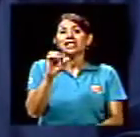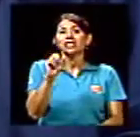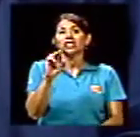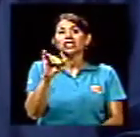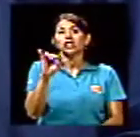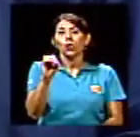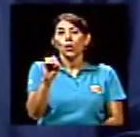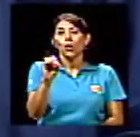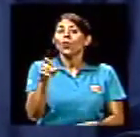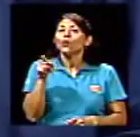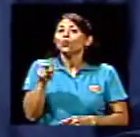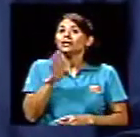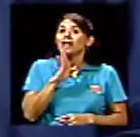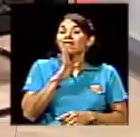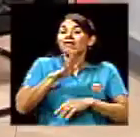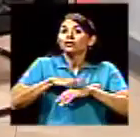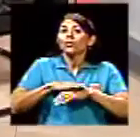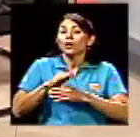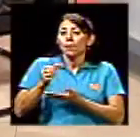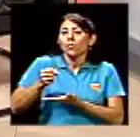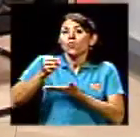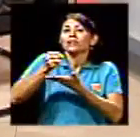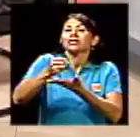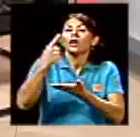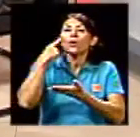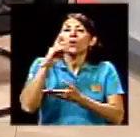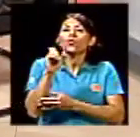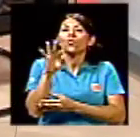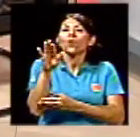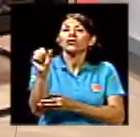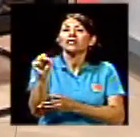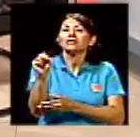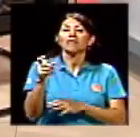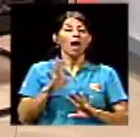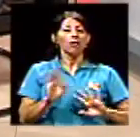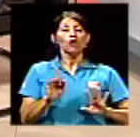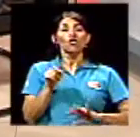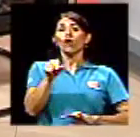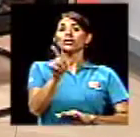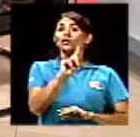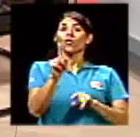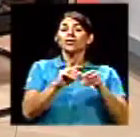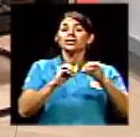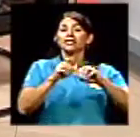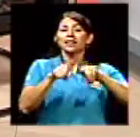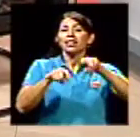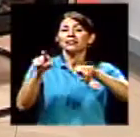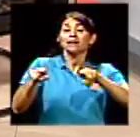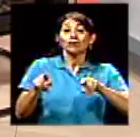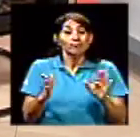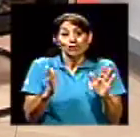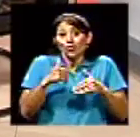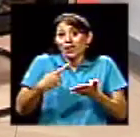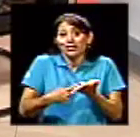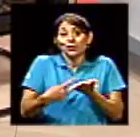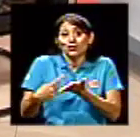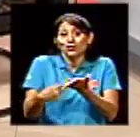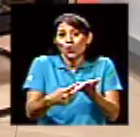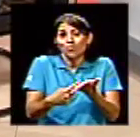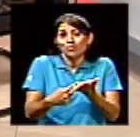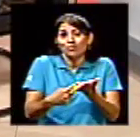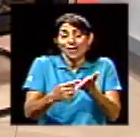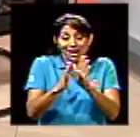mostreo por cuotas, y dice, no, no, eso no es estadístico. Eso no es estadístico. Y no hay discusión, ¿verdad? Inclusive en los textos de él se habla de eso.